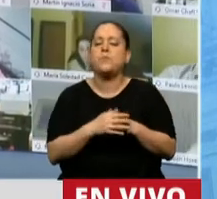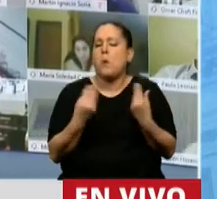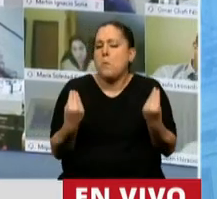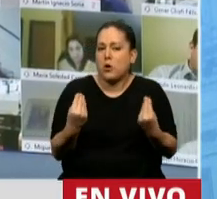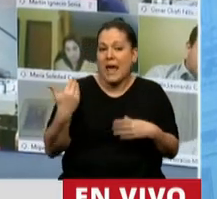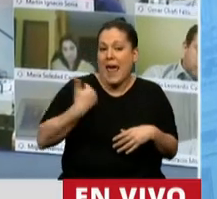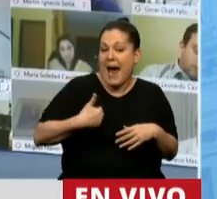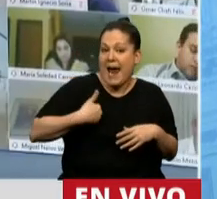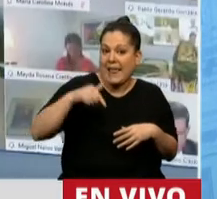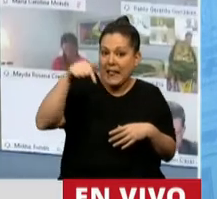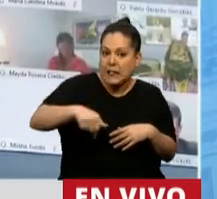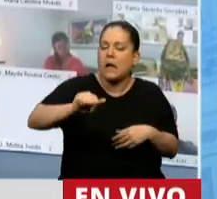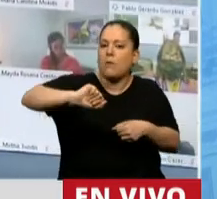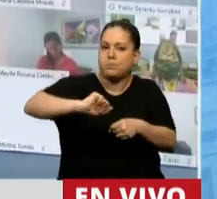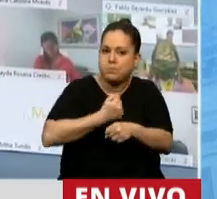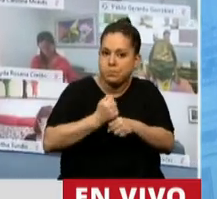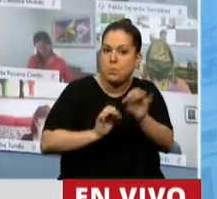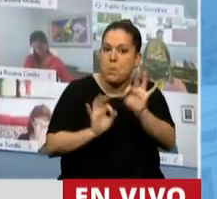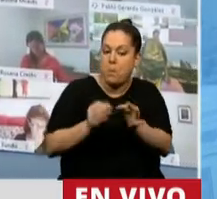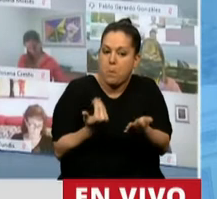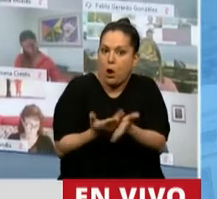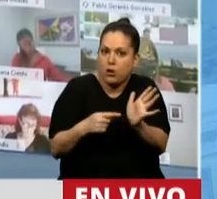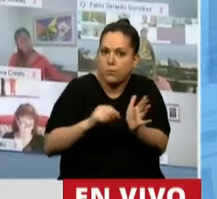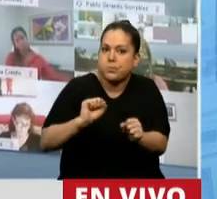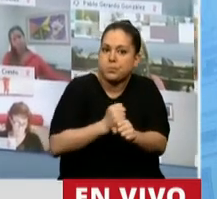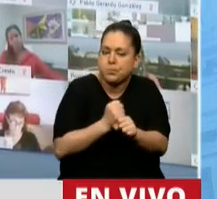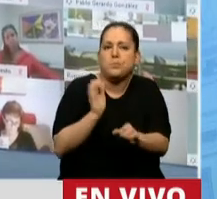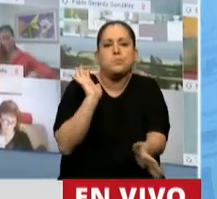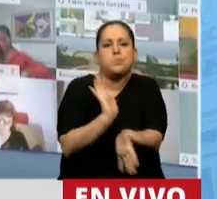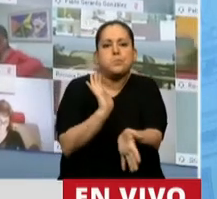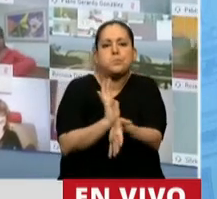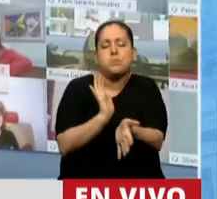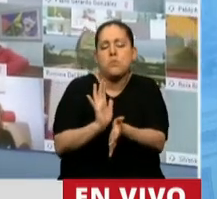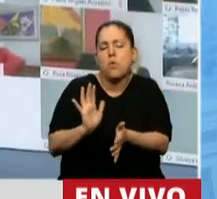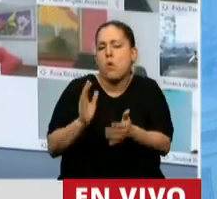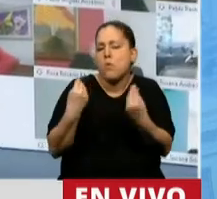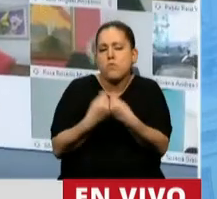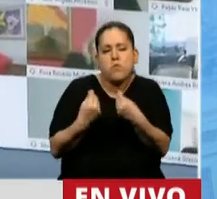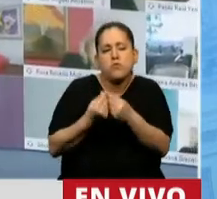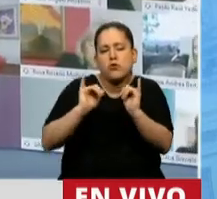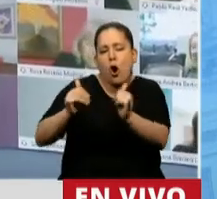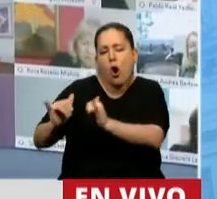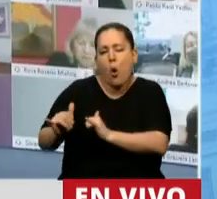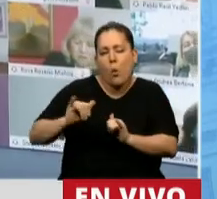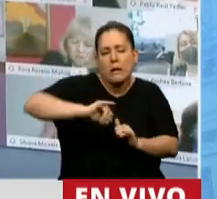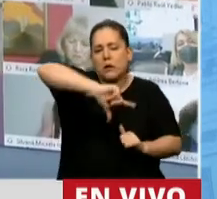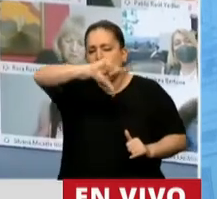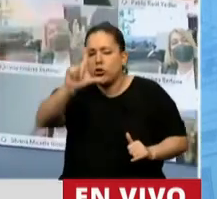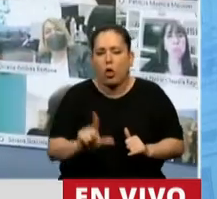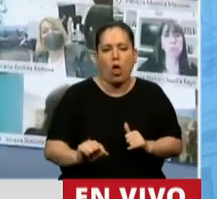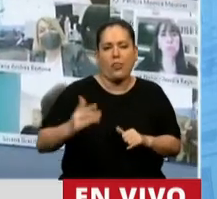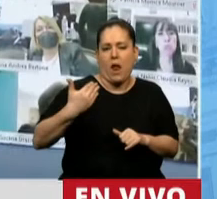al aprobar este proyecto, está recogiendo la bandera levantada por miles de jóvenes a lo largo y a lo ancho del país